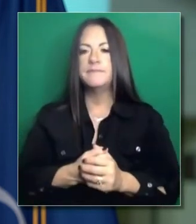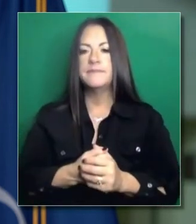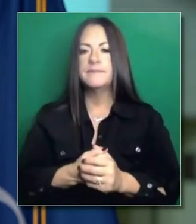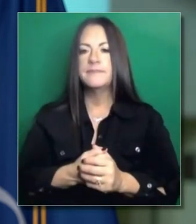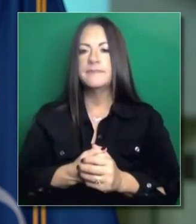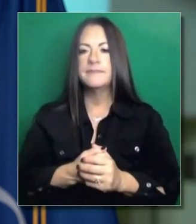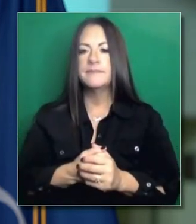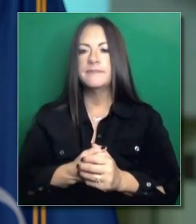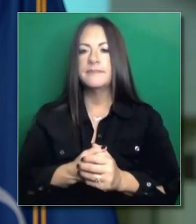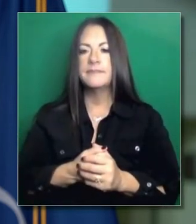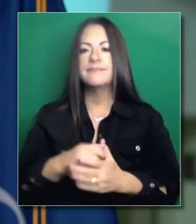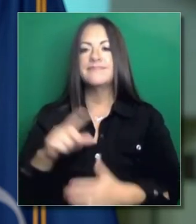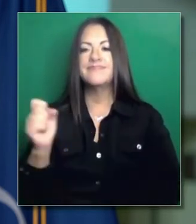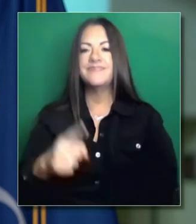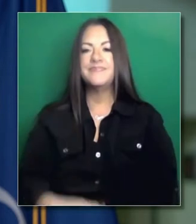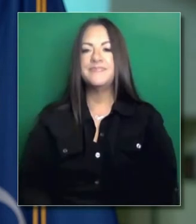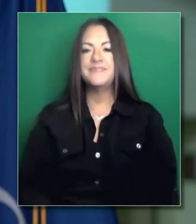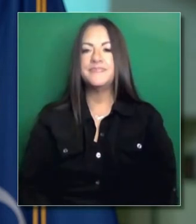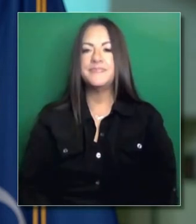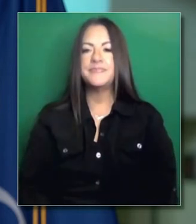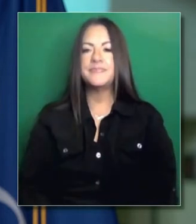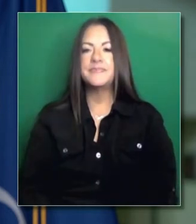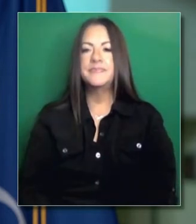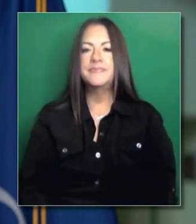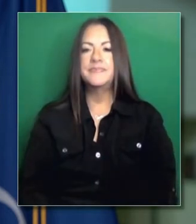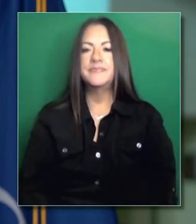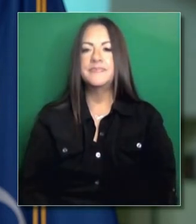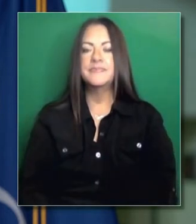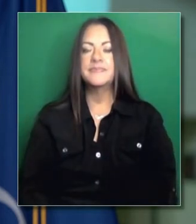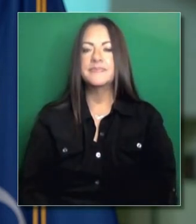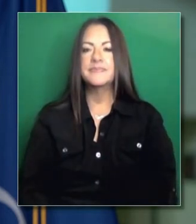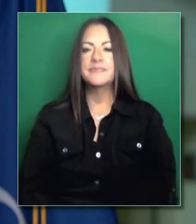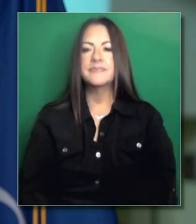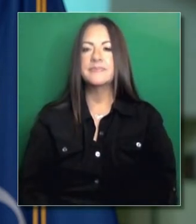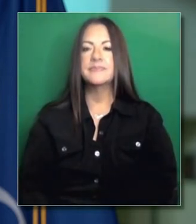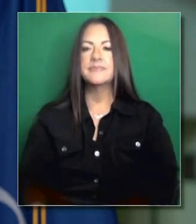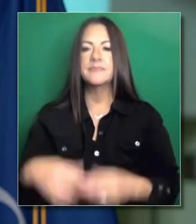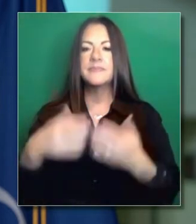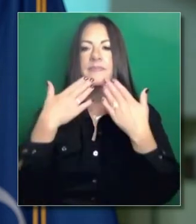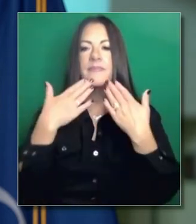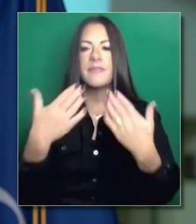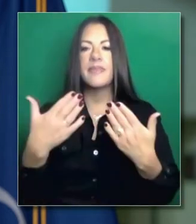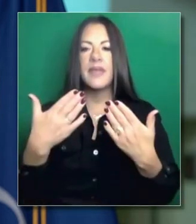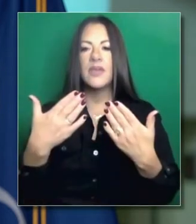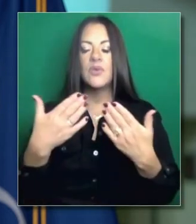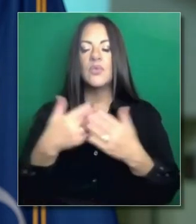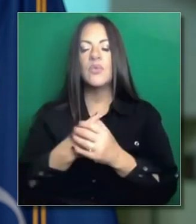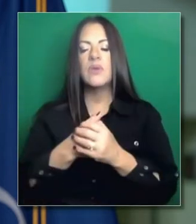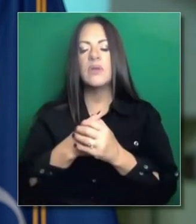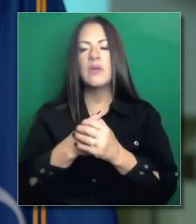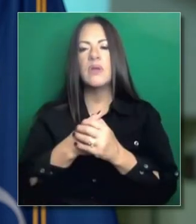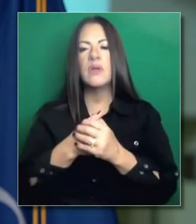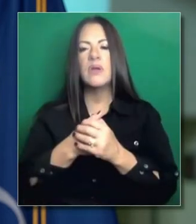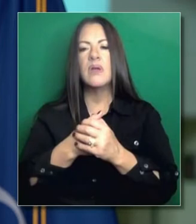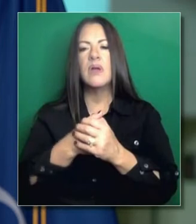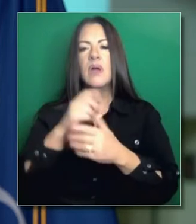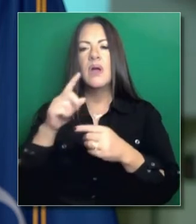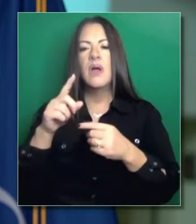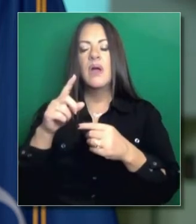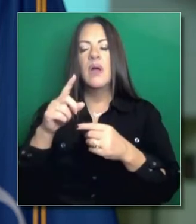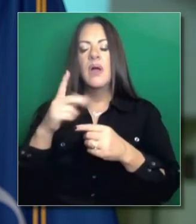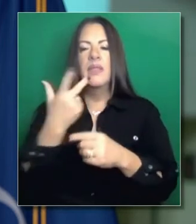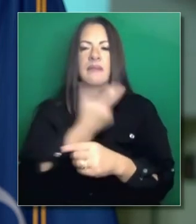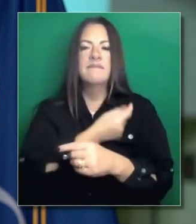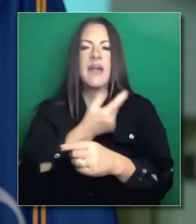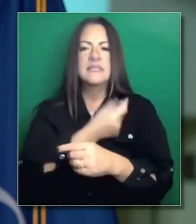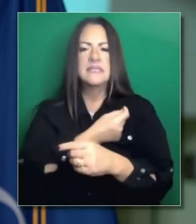político. Sí, gobernador, muchísimas gracias por la pregunta. Quiero hacer eco de lo que decían algunos de mis colegas sobre la distribución